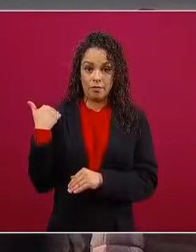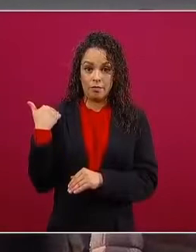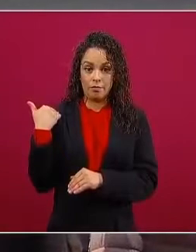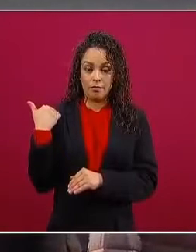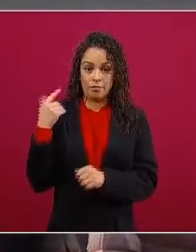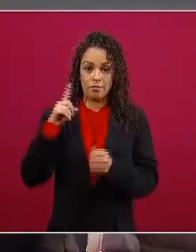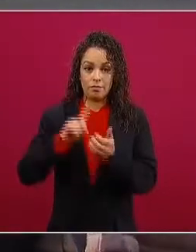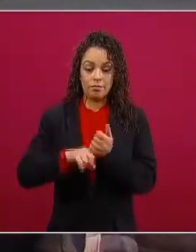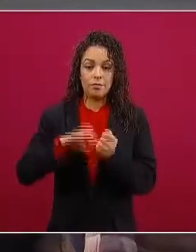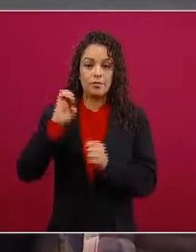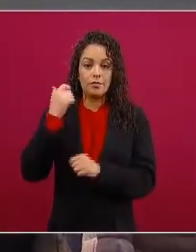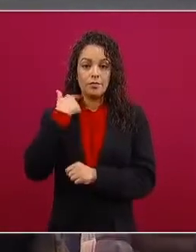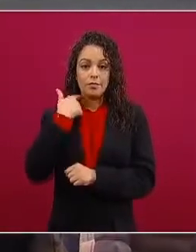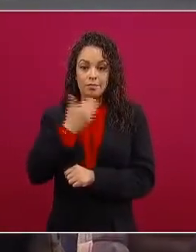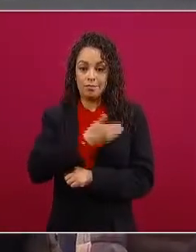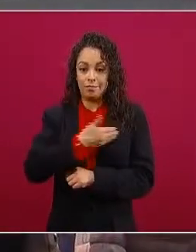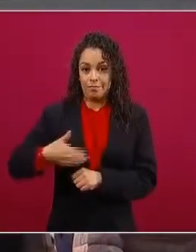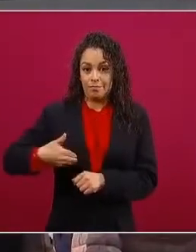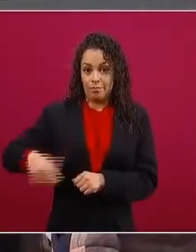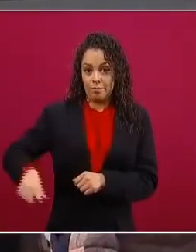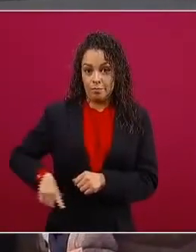a una banda